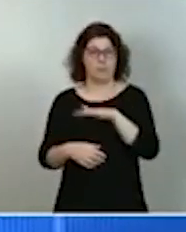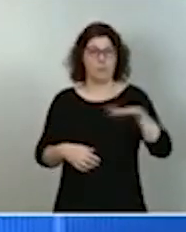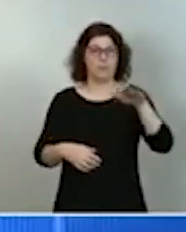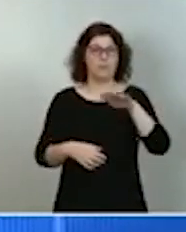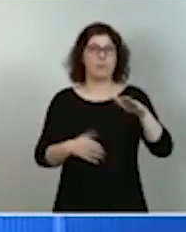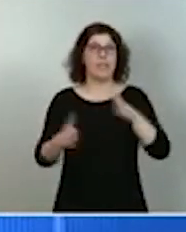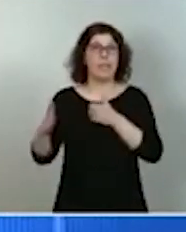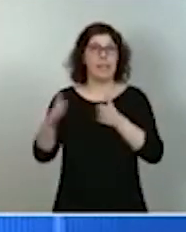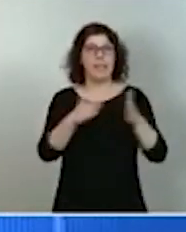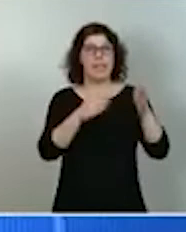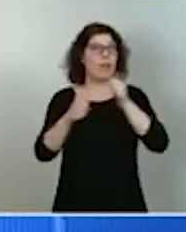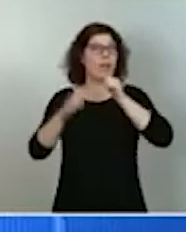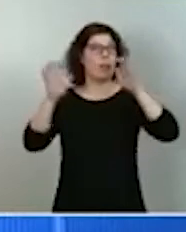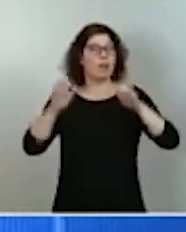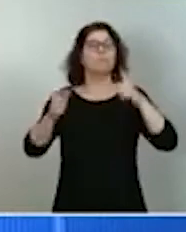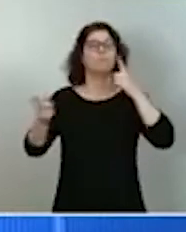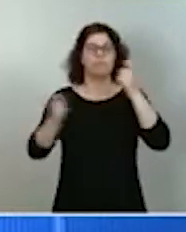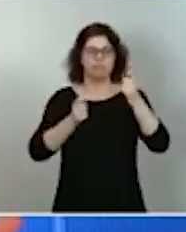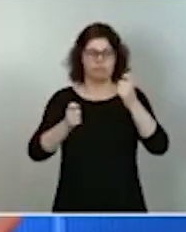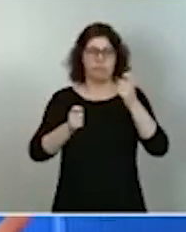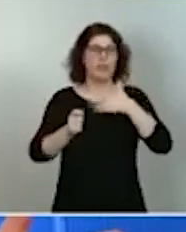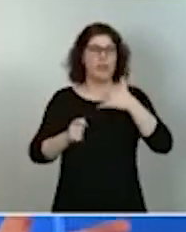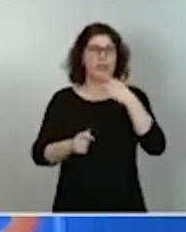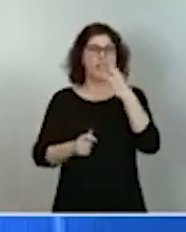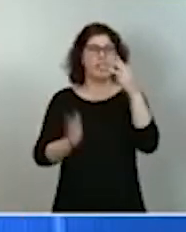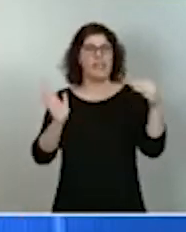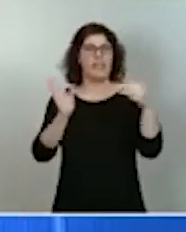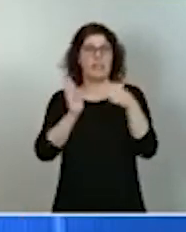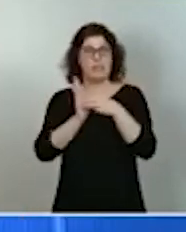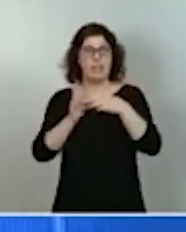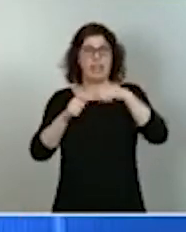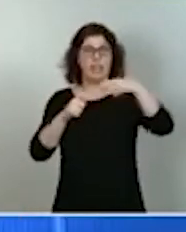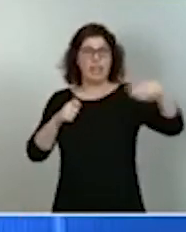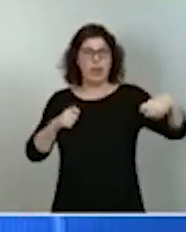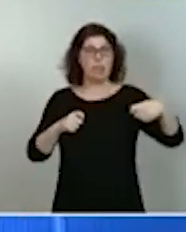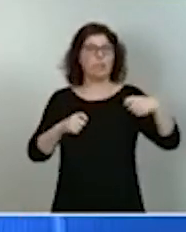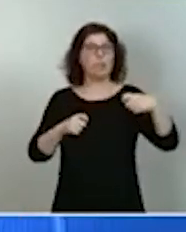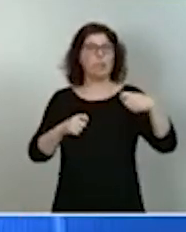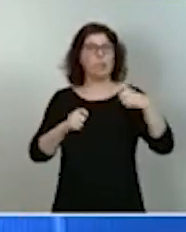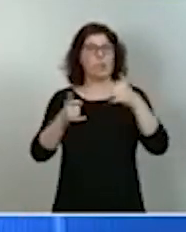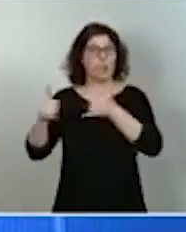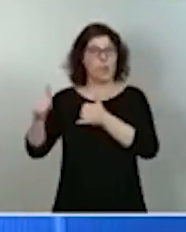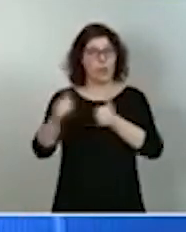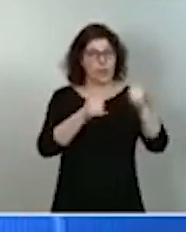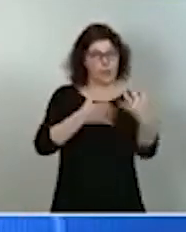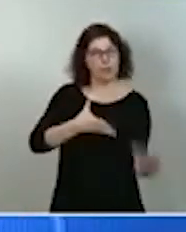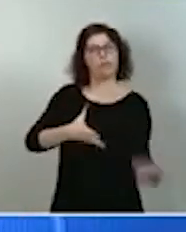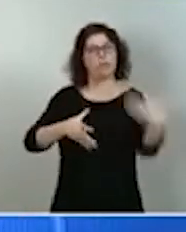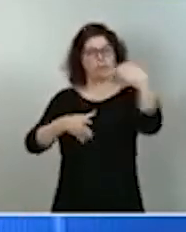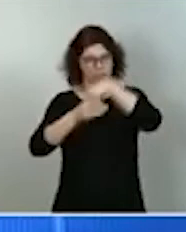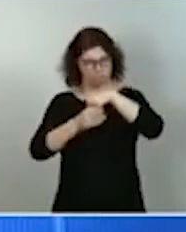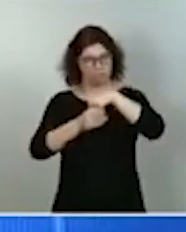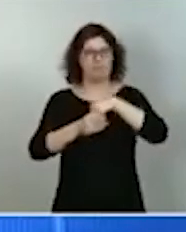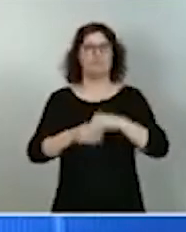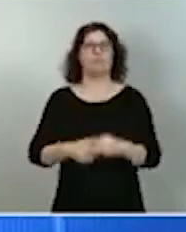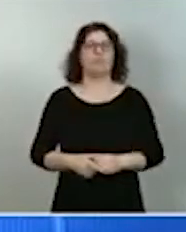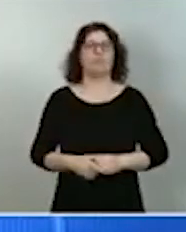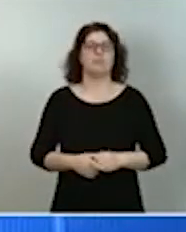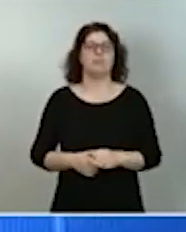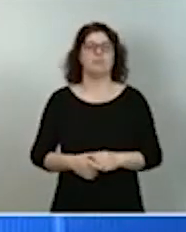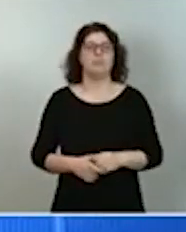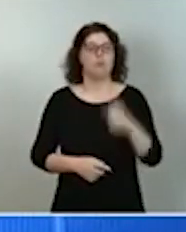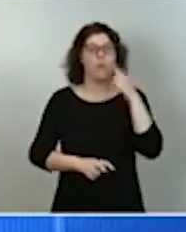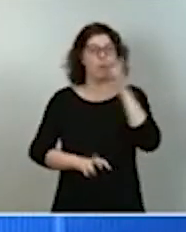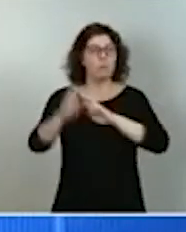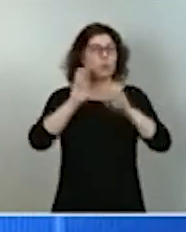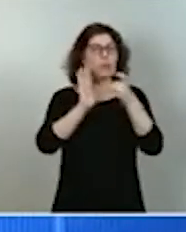de unos 3.000 kilómetros de ríos dentro de los 25.000 contemplados en el plan europeo, recuperando la calidad de las aguas,